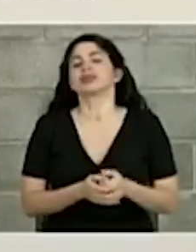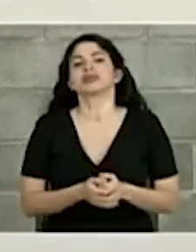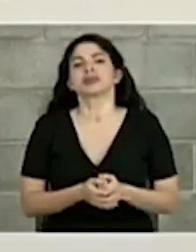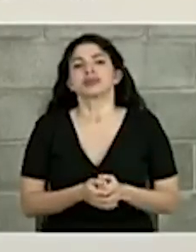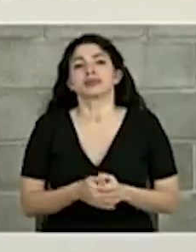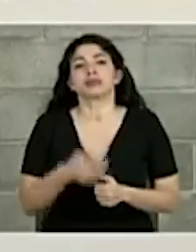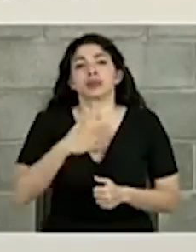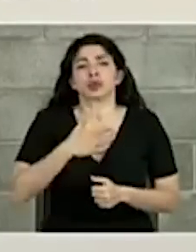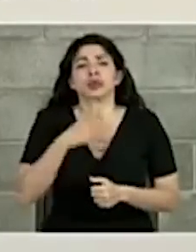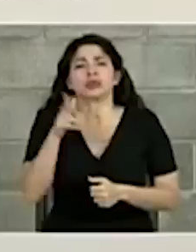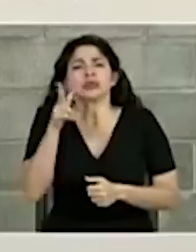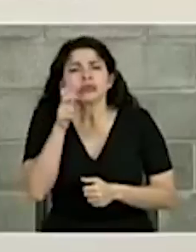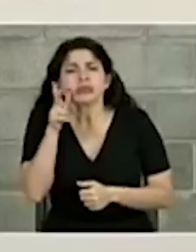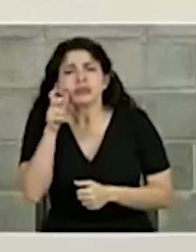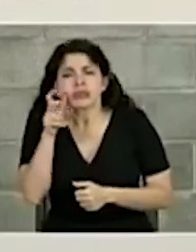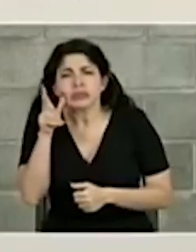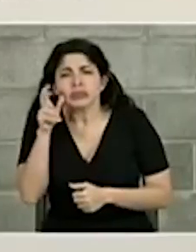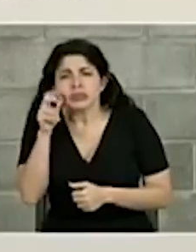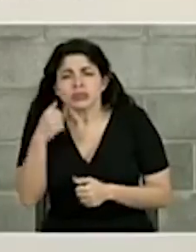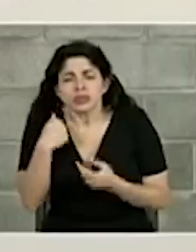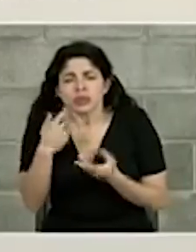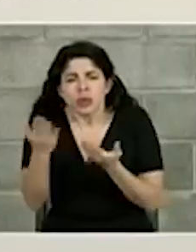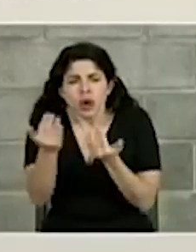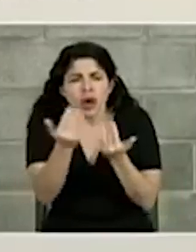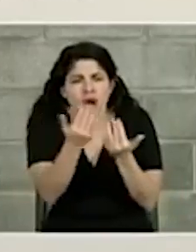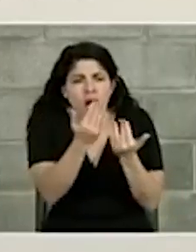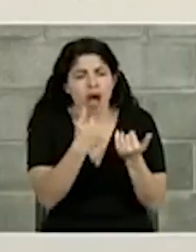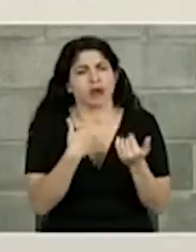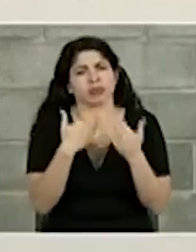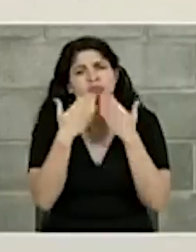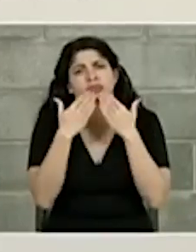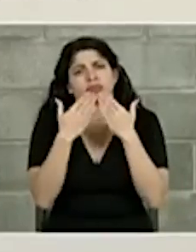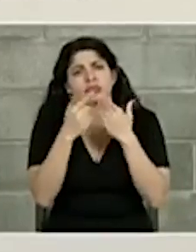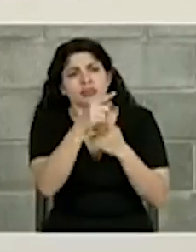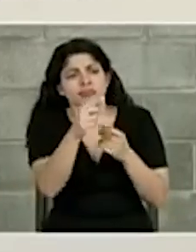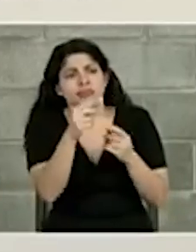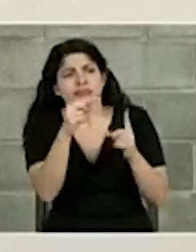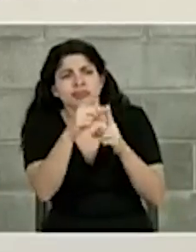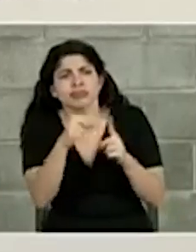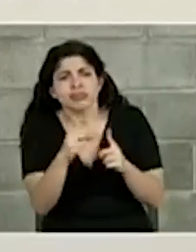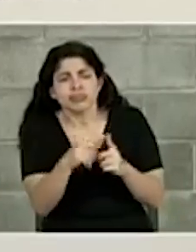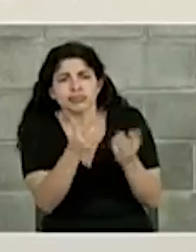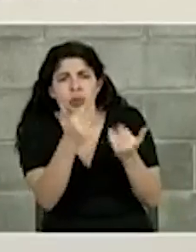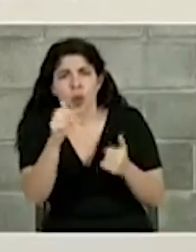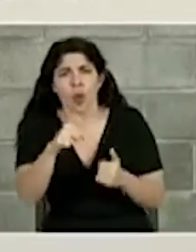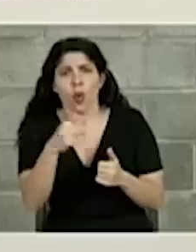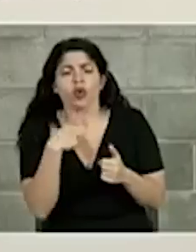Yo escucho muy atentamente y me enriquezco y agradezco profundamente las menciones de hoy